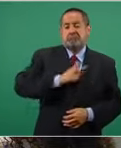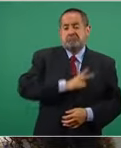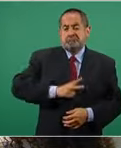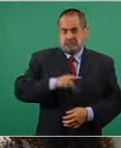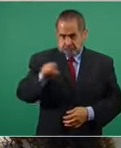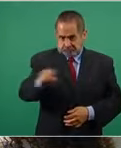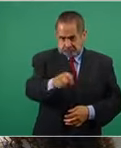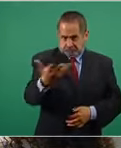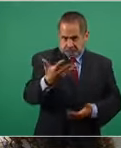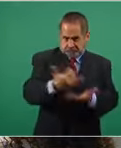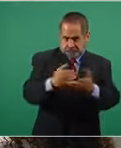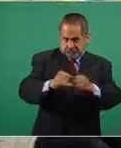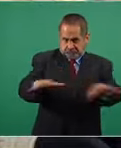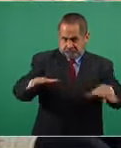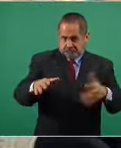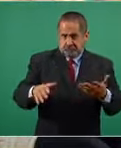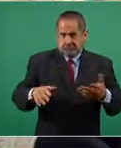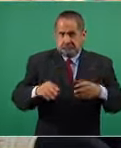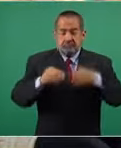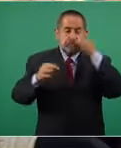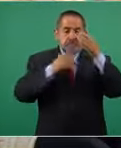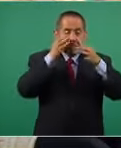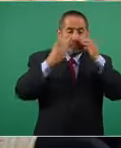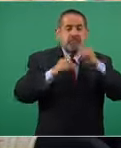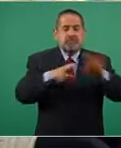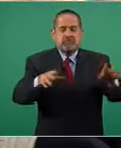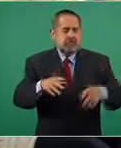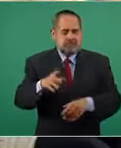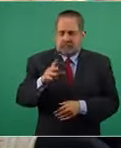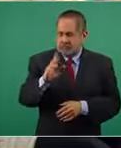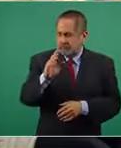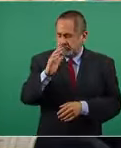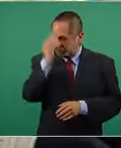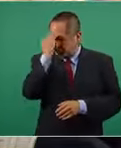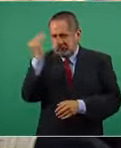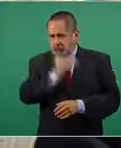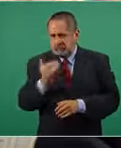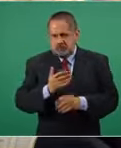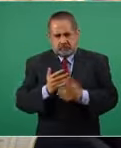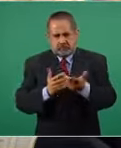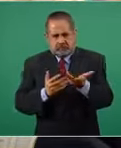y le daban mucho eco a las barrabasadas que decían la oposición